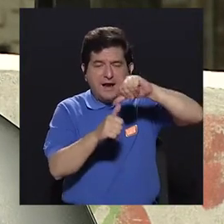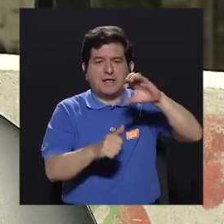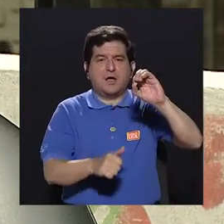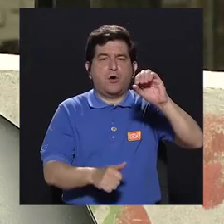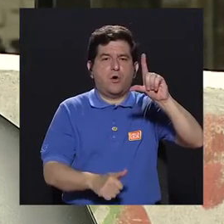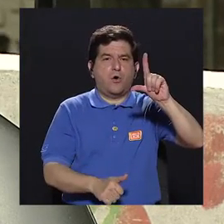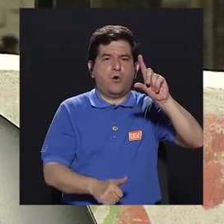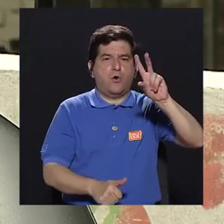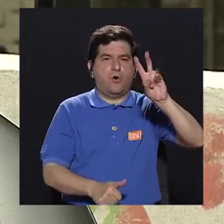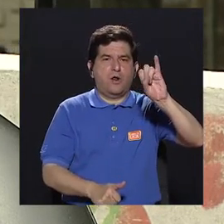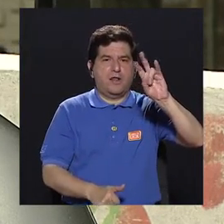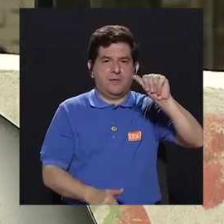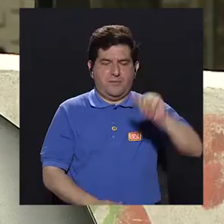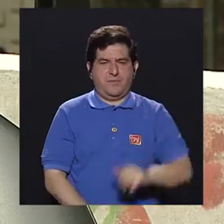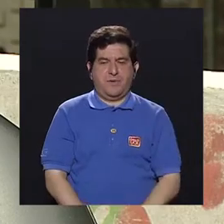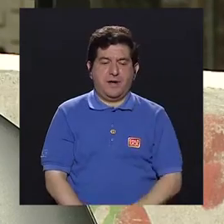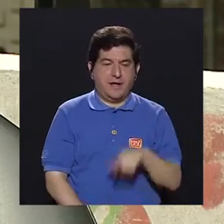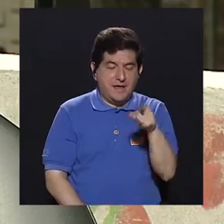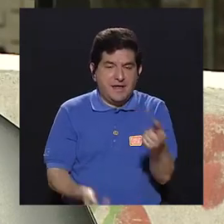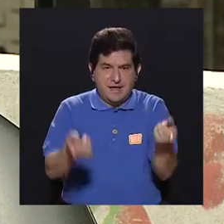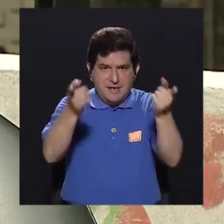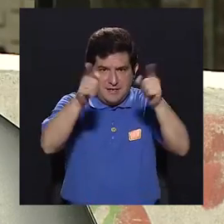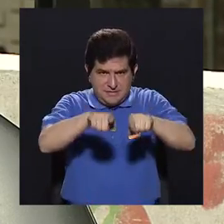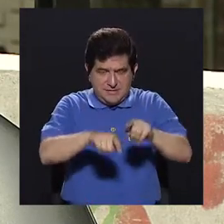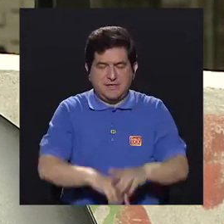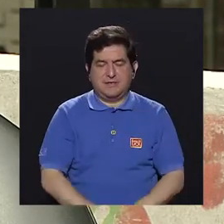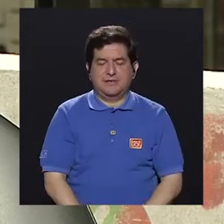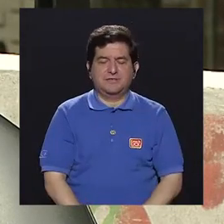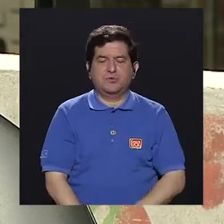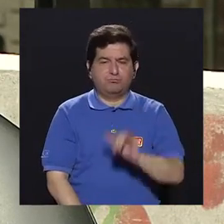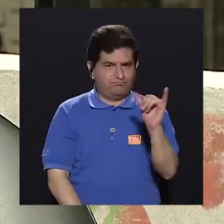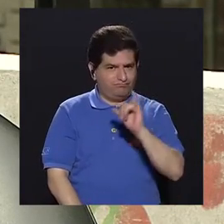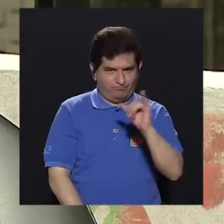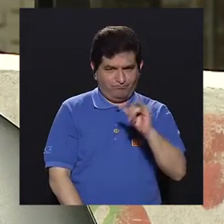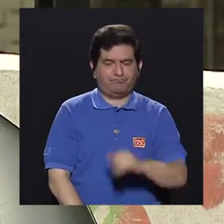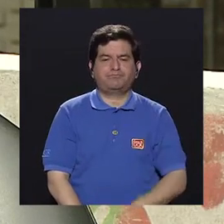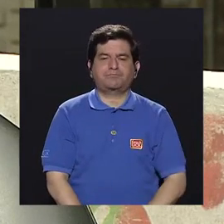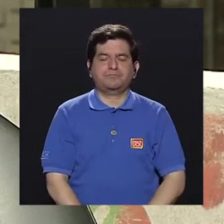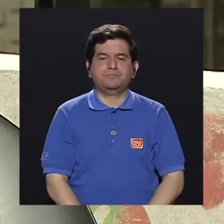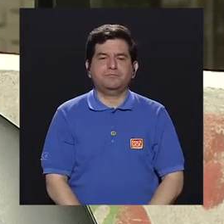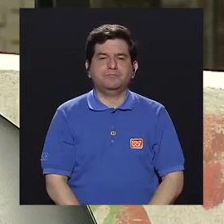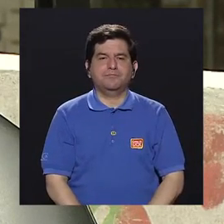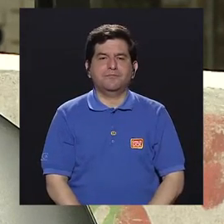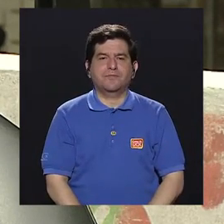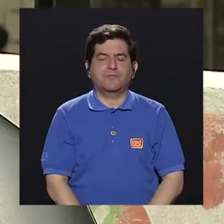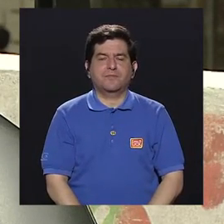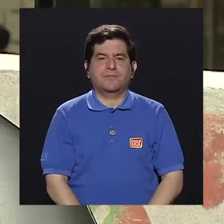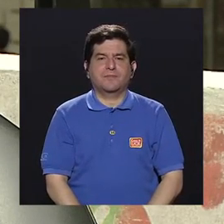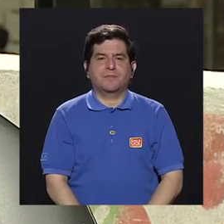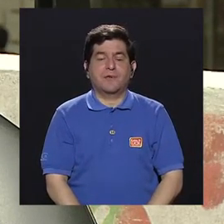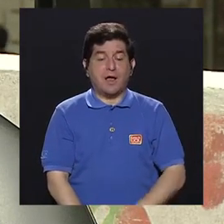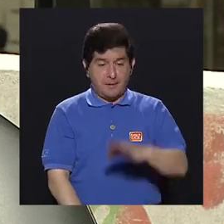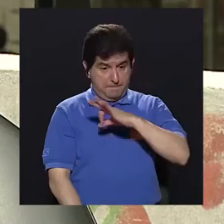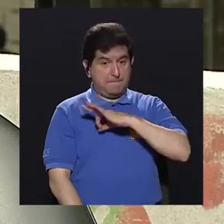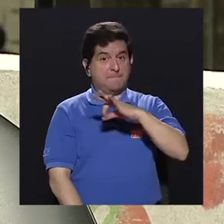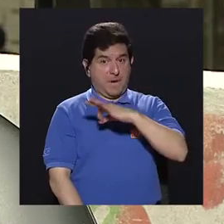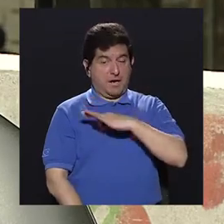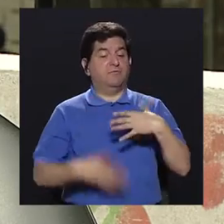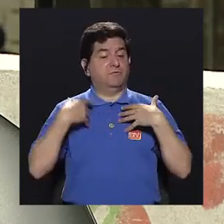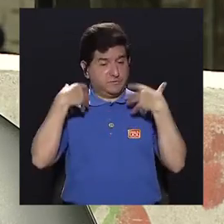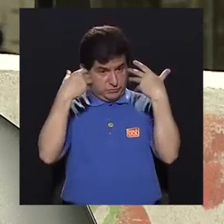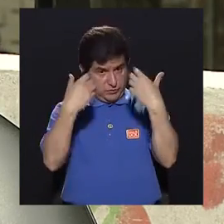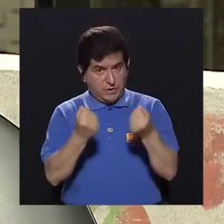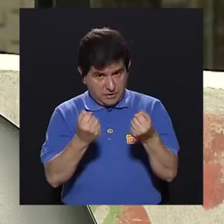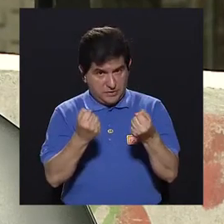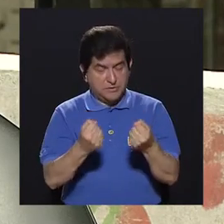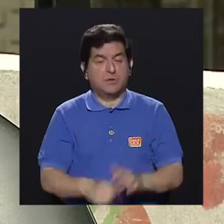oliva es que sea con grasas predominantemente monoinsaturadas. Esto nos beneficia la